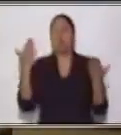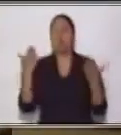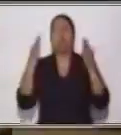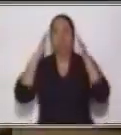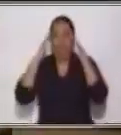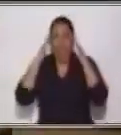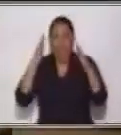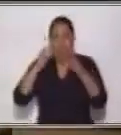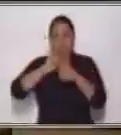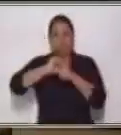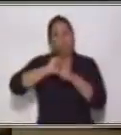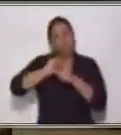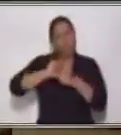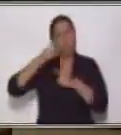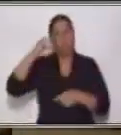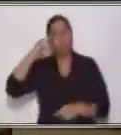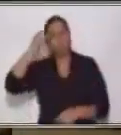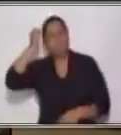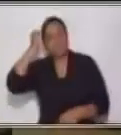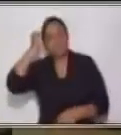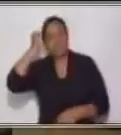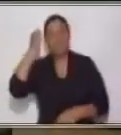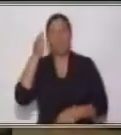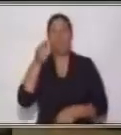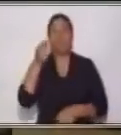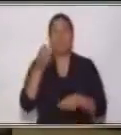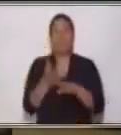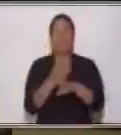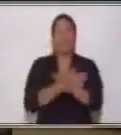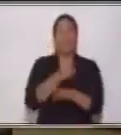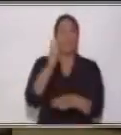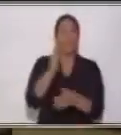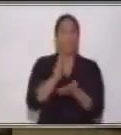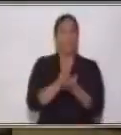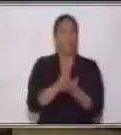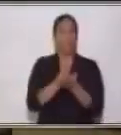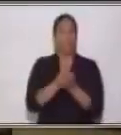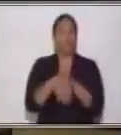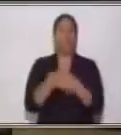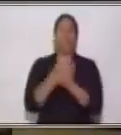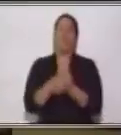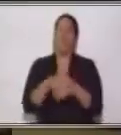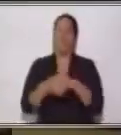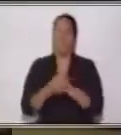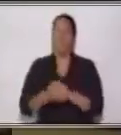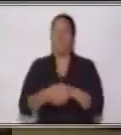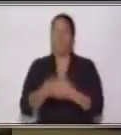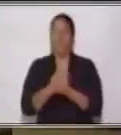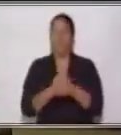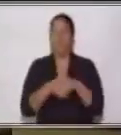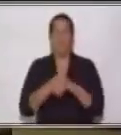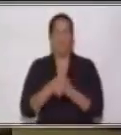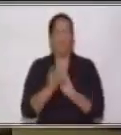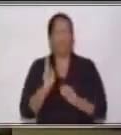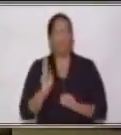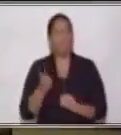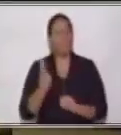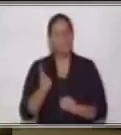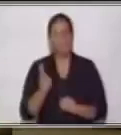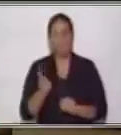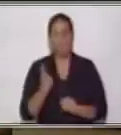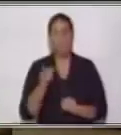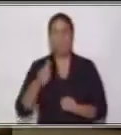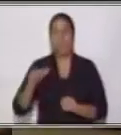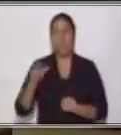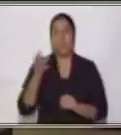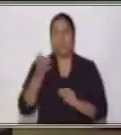y la memoria. Antes de empezar, te recomiendo que laves tus manos constantemente con agua